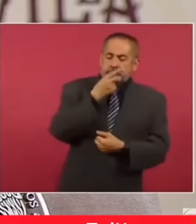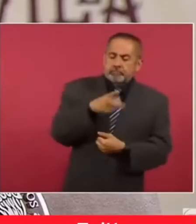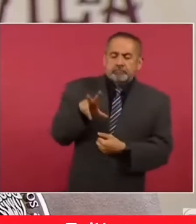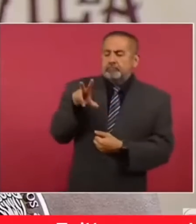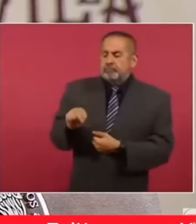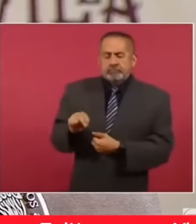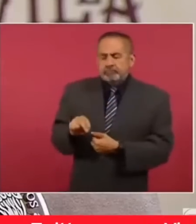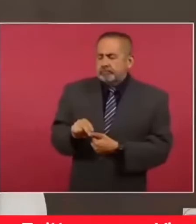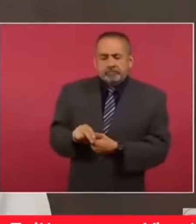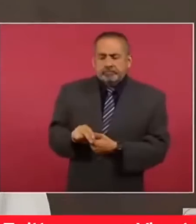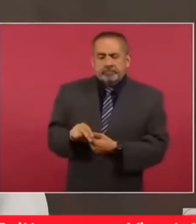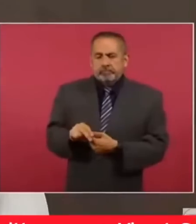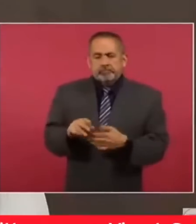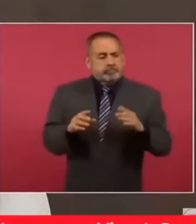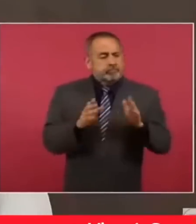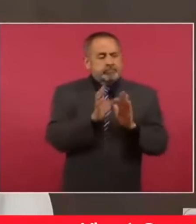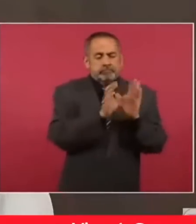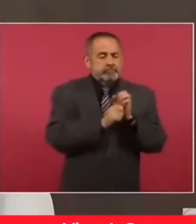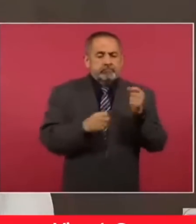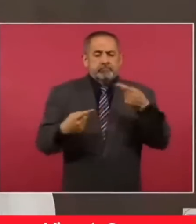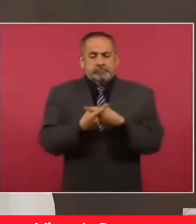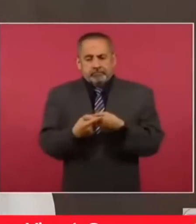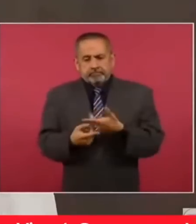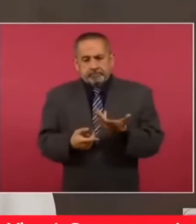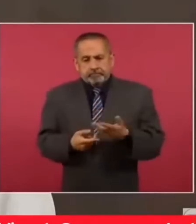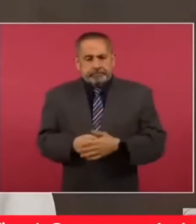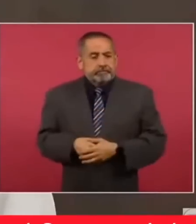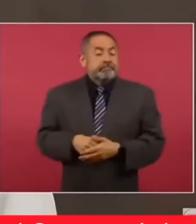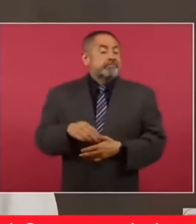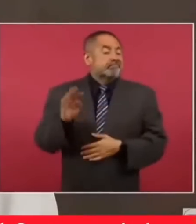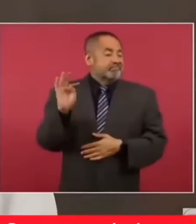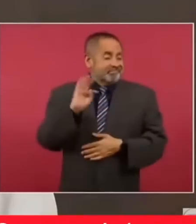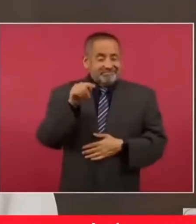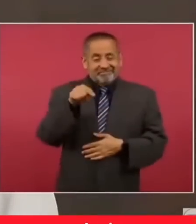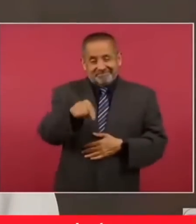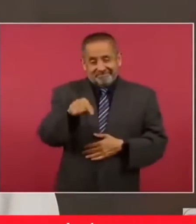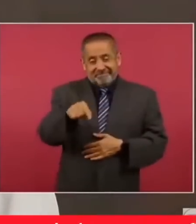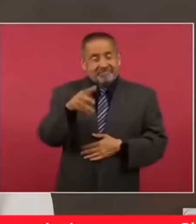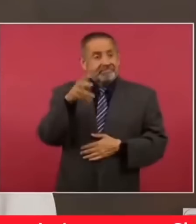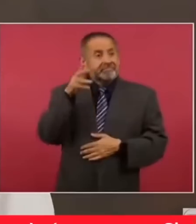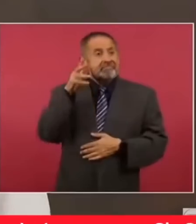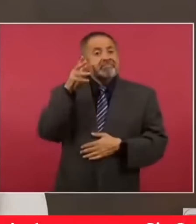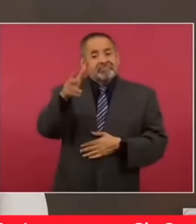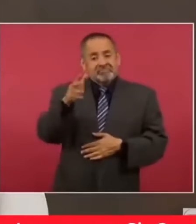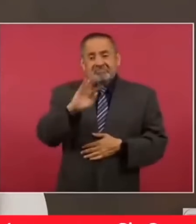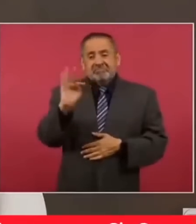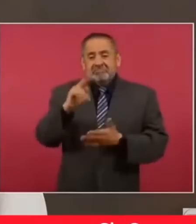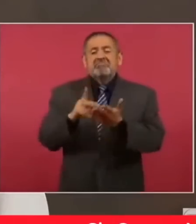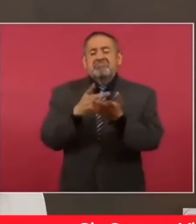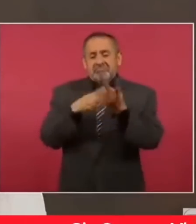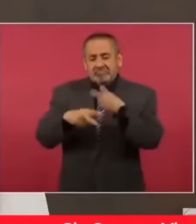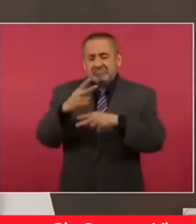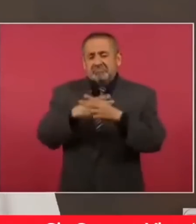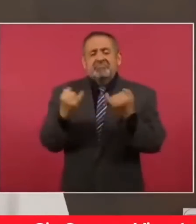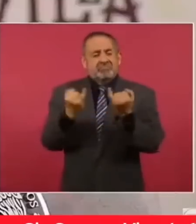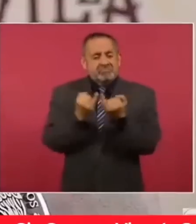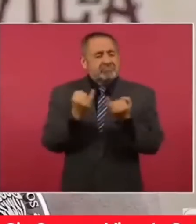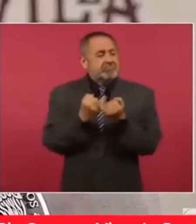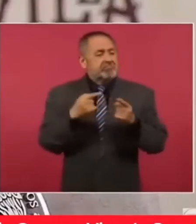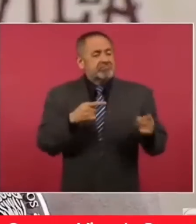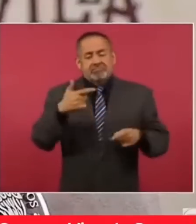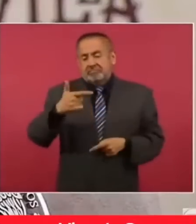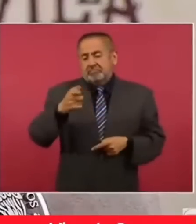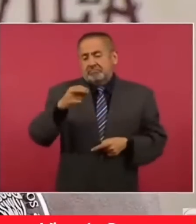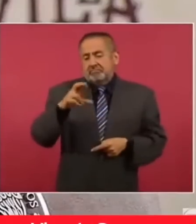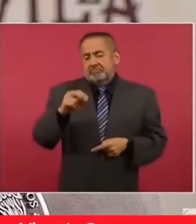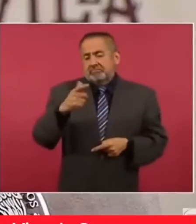ciudadanos en la posibilidad de volver a los tiempos de Genaro García Luna, exsecretario de Seguridad